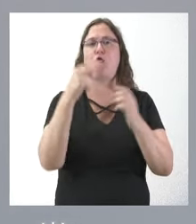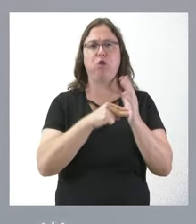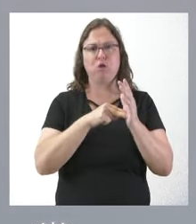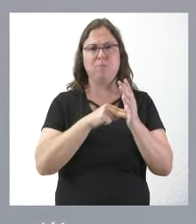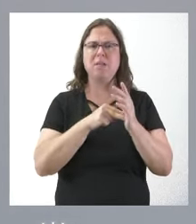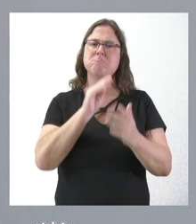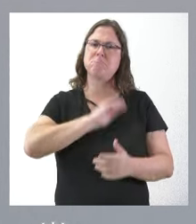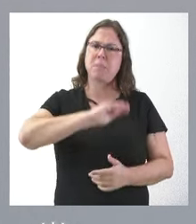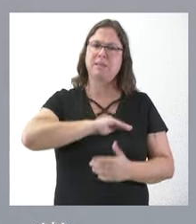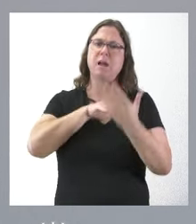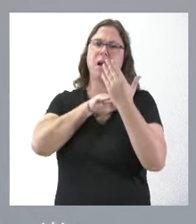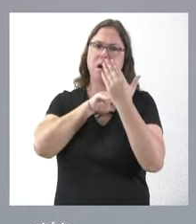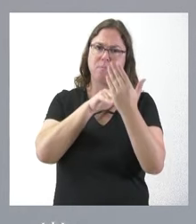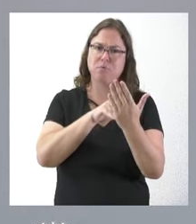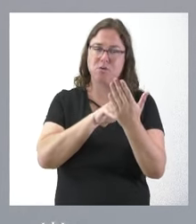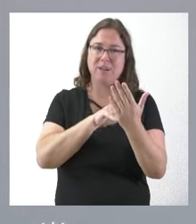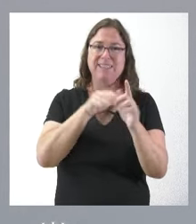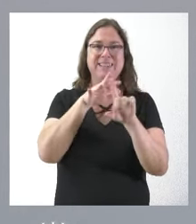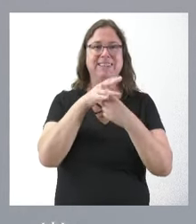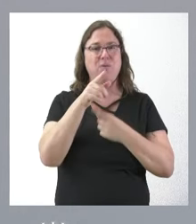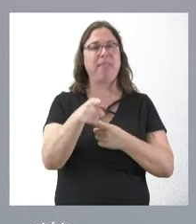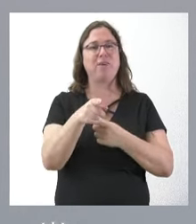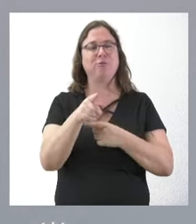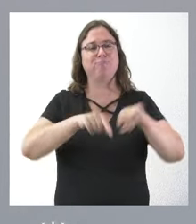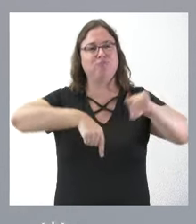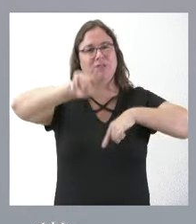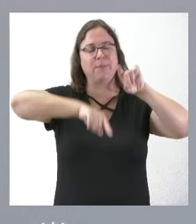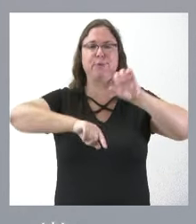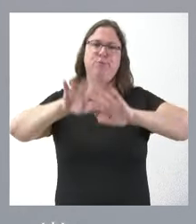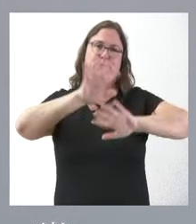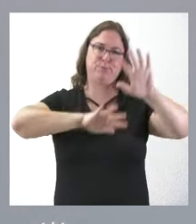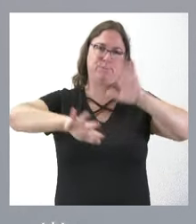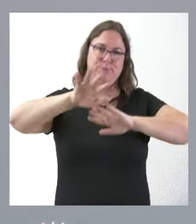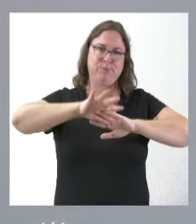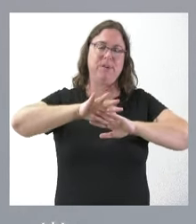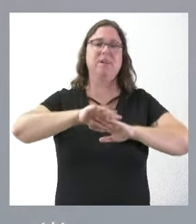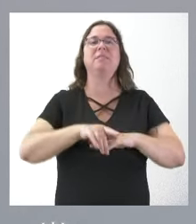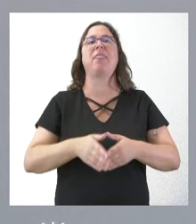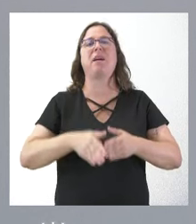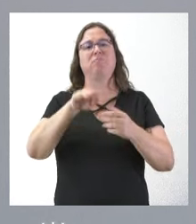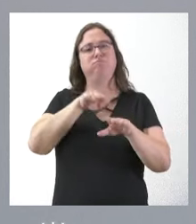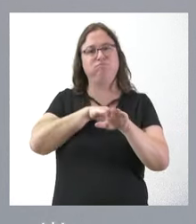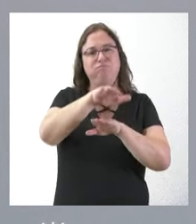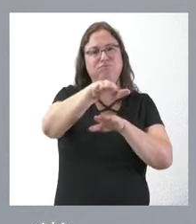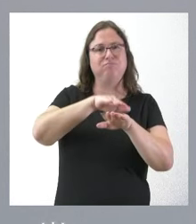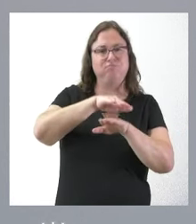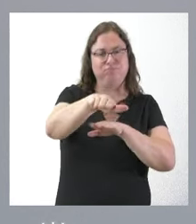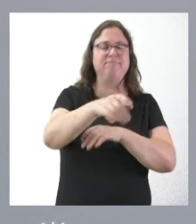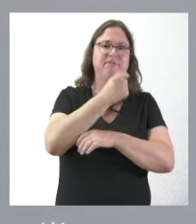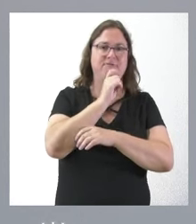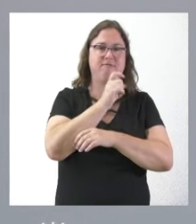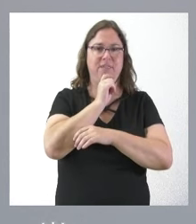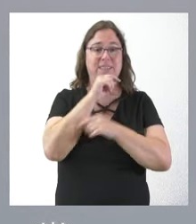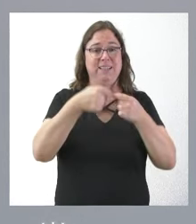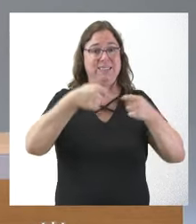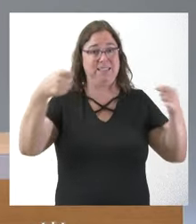pesados y se genera, por tanto, una situación de tráfico conflictivo y accidentevalidad al atravesar la travesía. La longitud